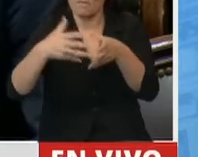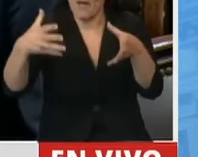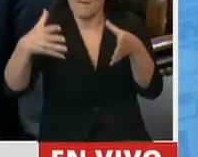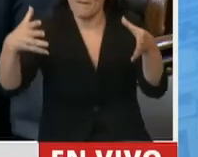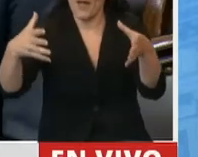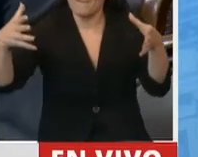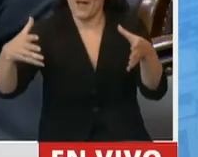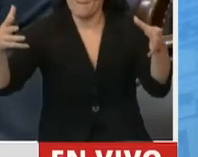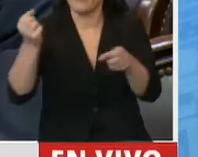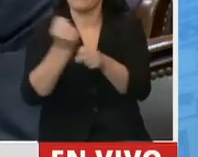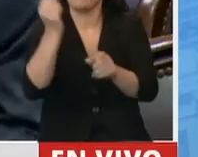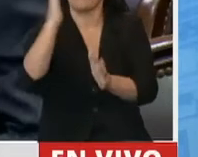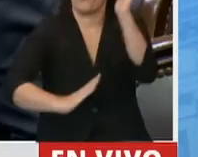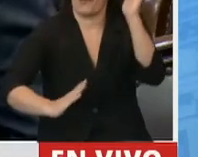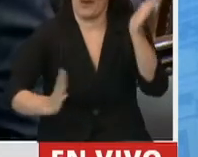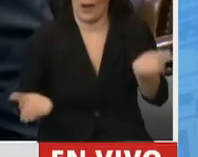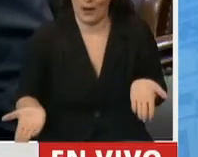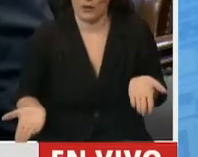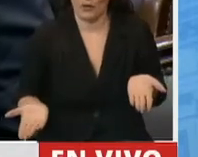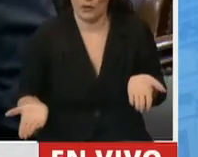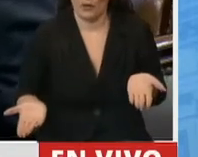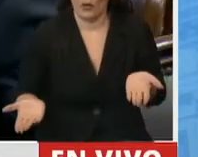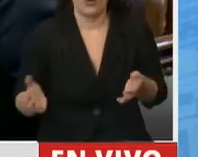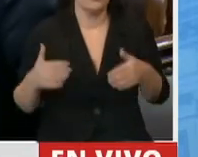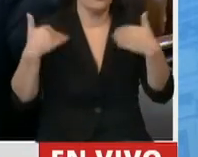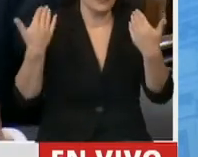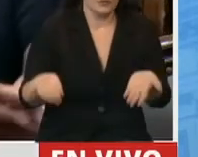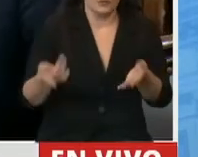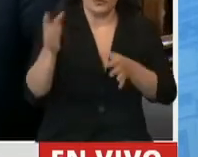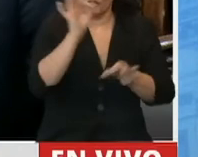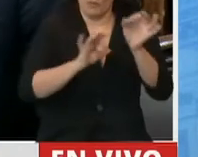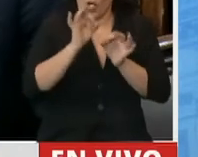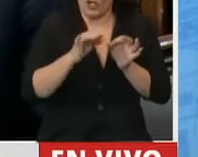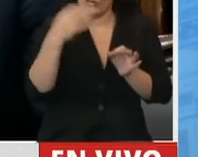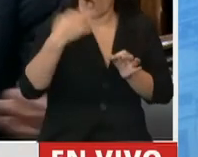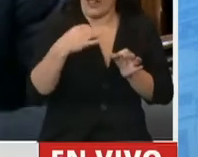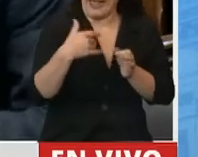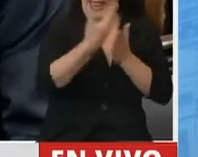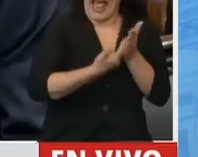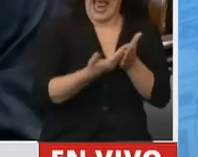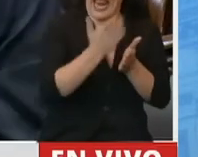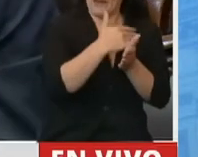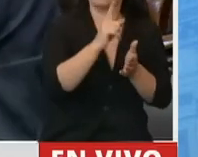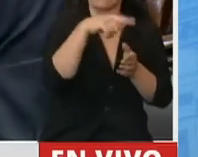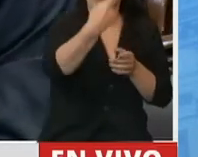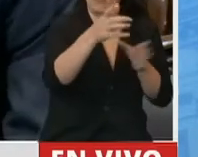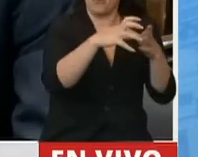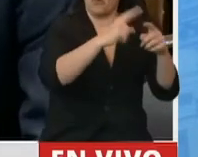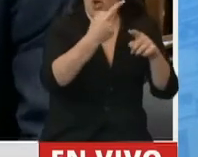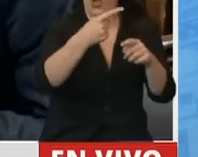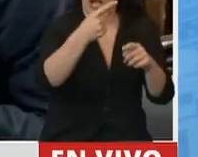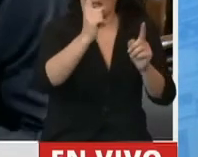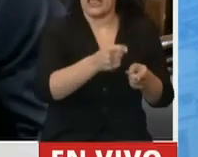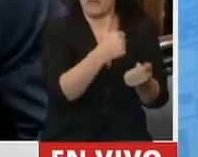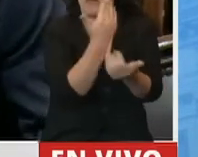formal. Y es por eso que en el proyecto original, pero que también de otros bloques parlamentarios,